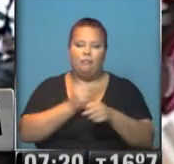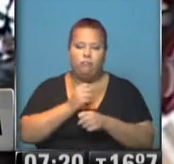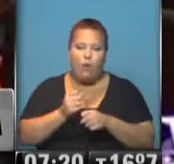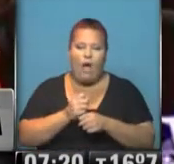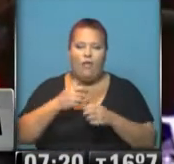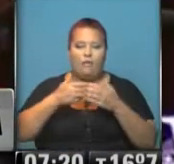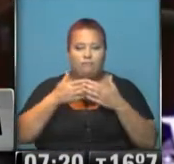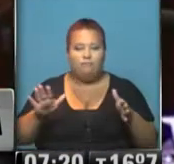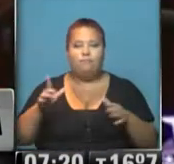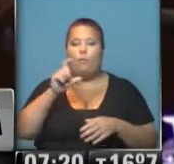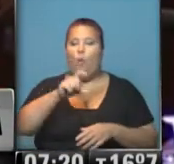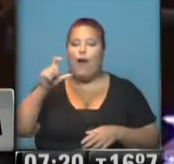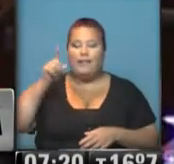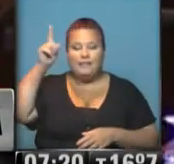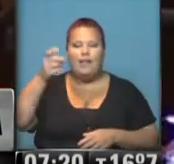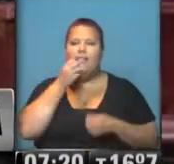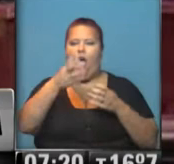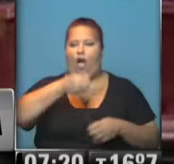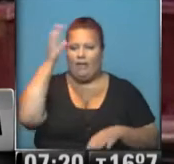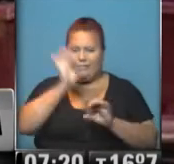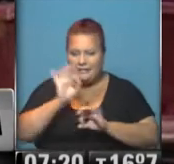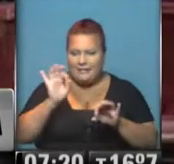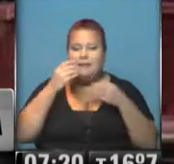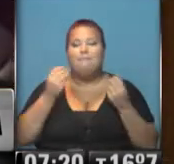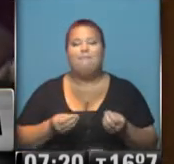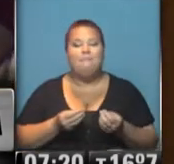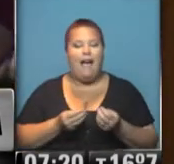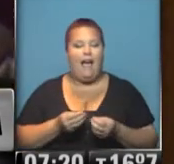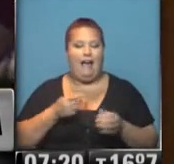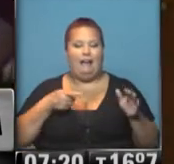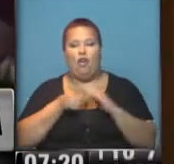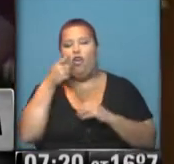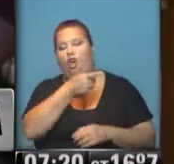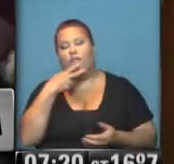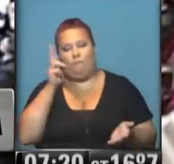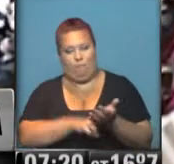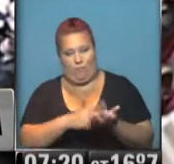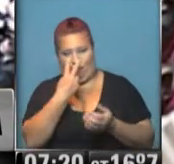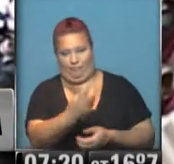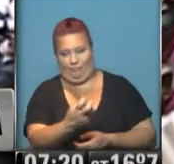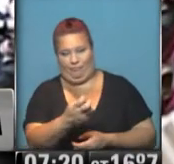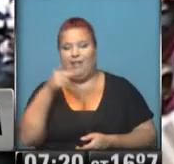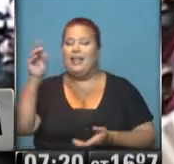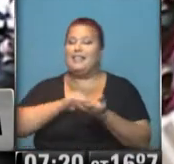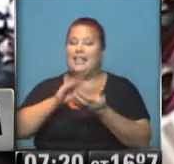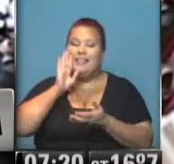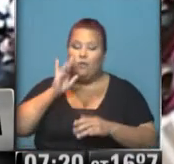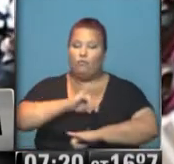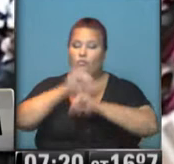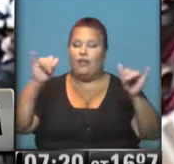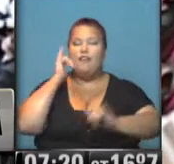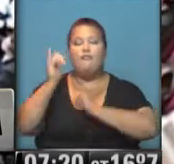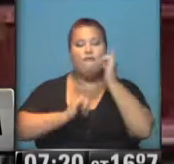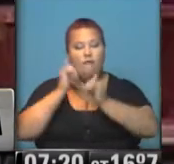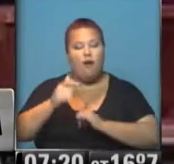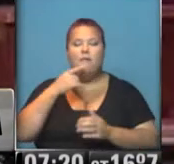apertura de cuentas sin declaración oficiales para, por supuesto, evadir impuestos. Sabés que el Senado de Estados Unidos publicó un informe en